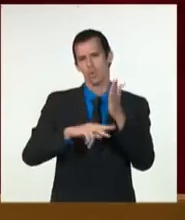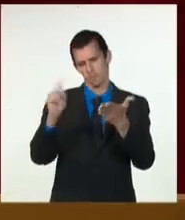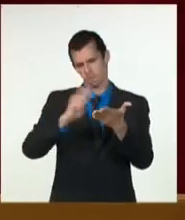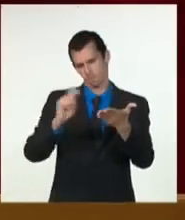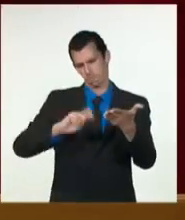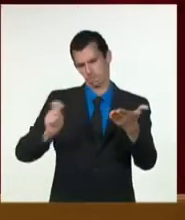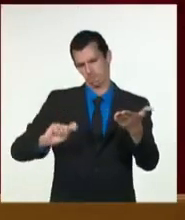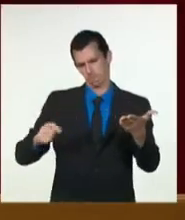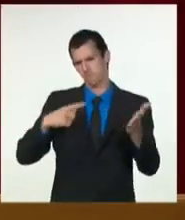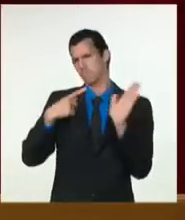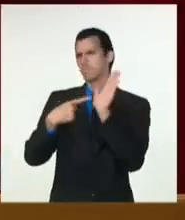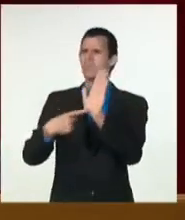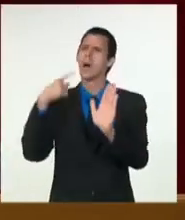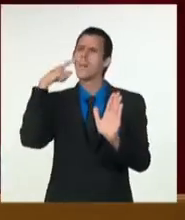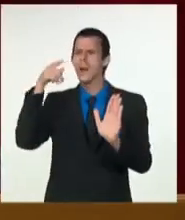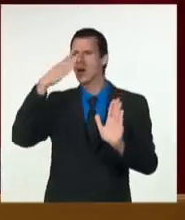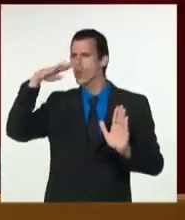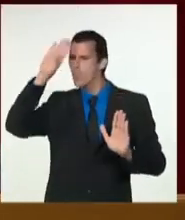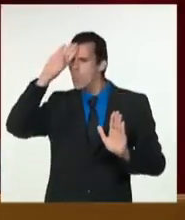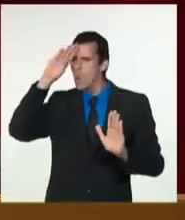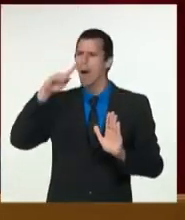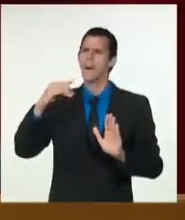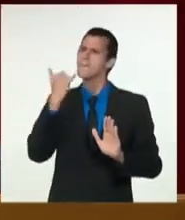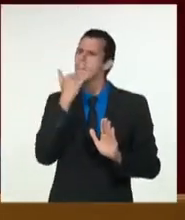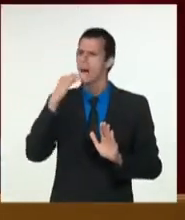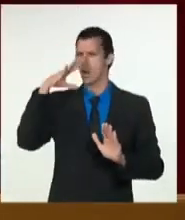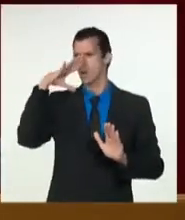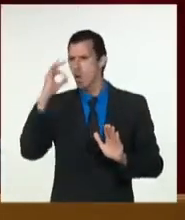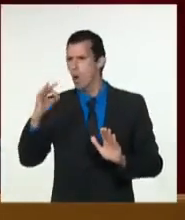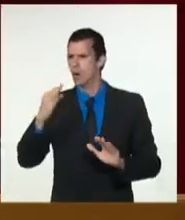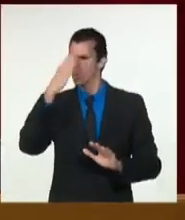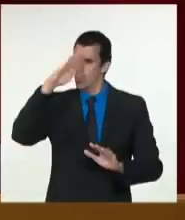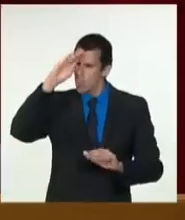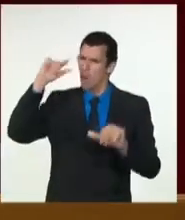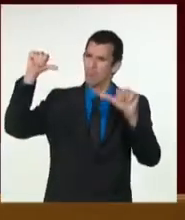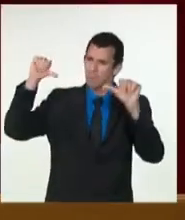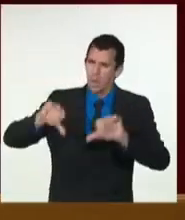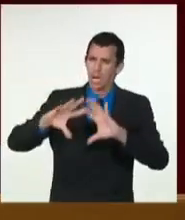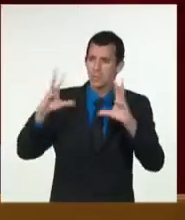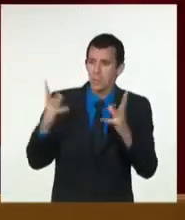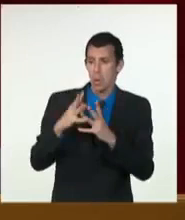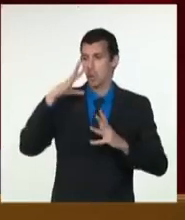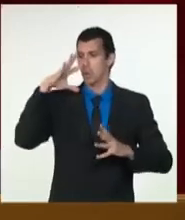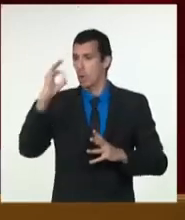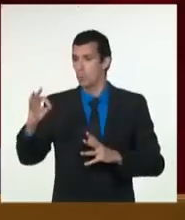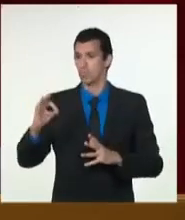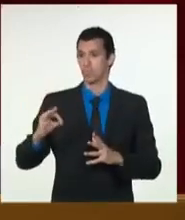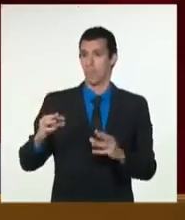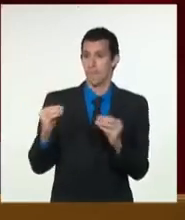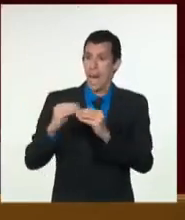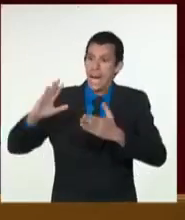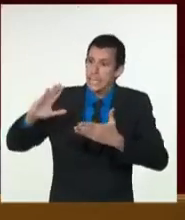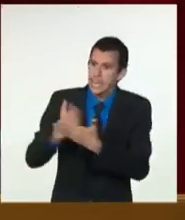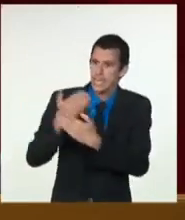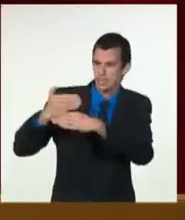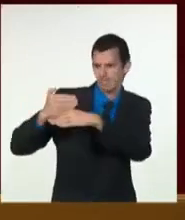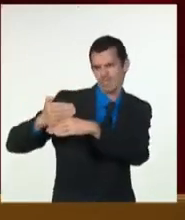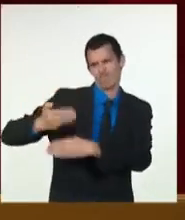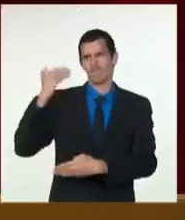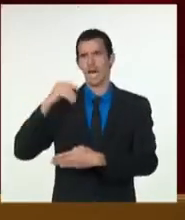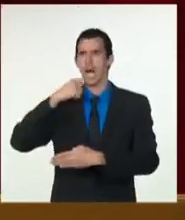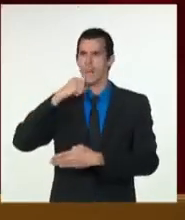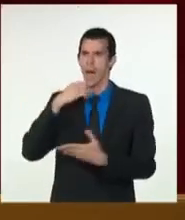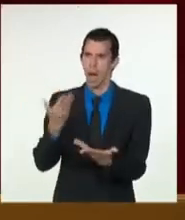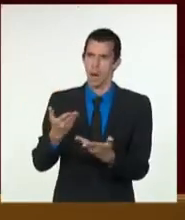económico y en especial con el reclamo de que se excluya Cuba de la arbitraria lista de Estados patrocinadores del terrorismo que